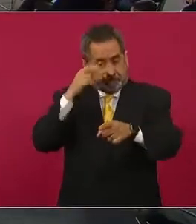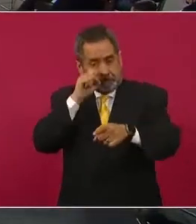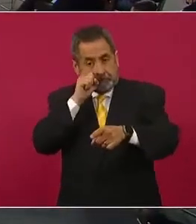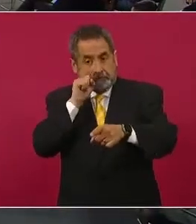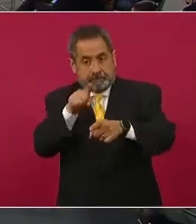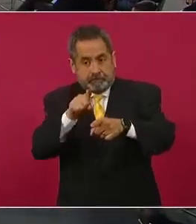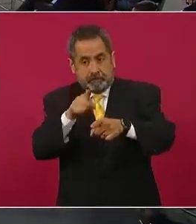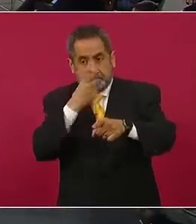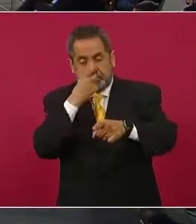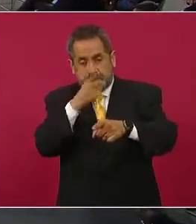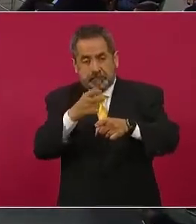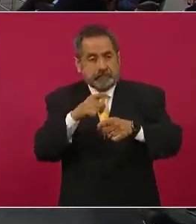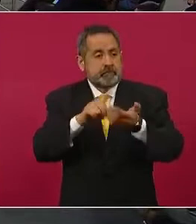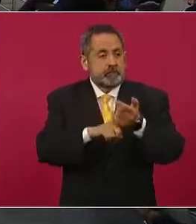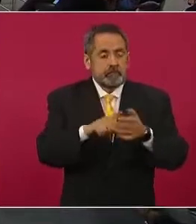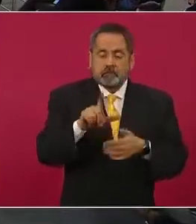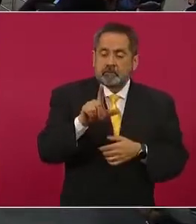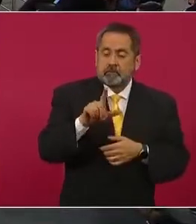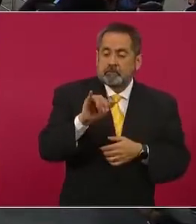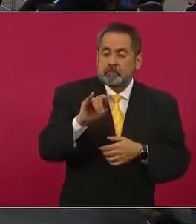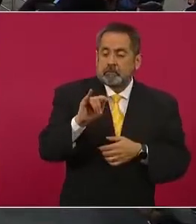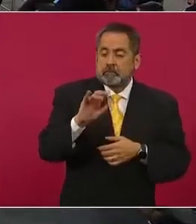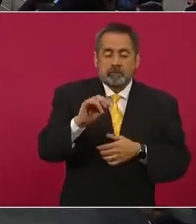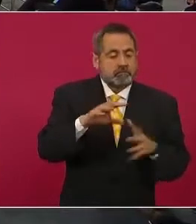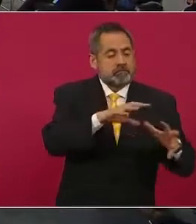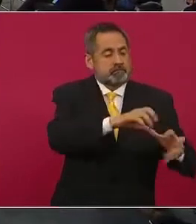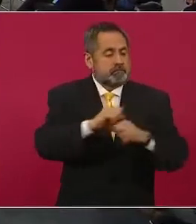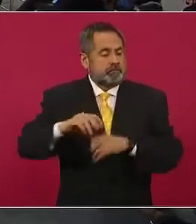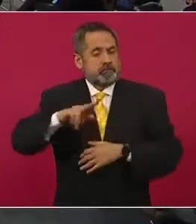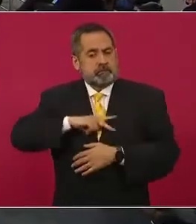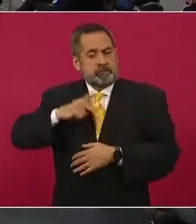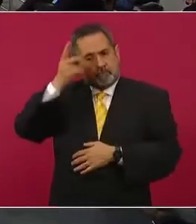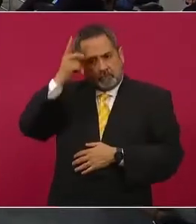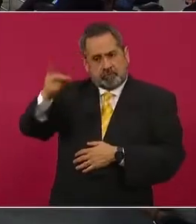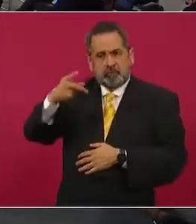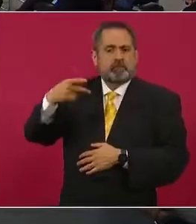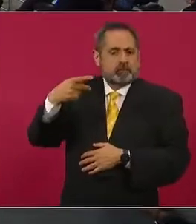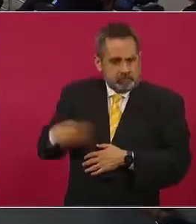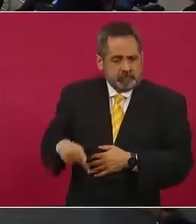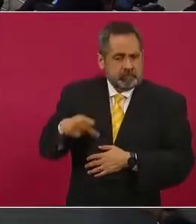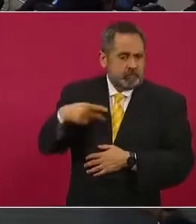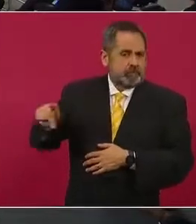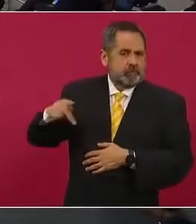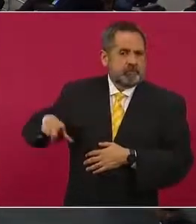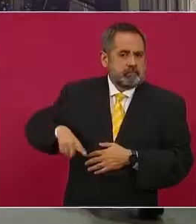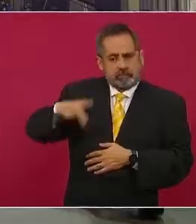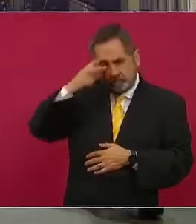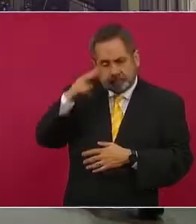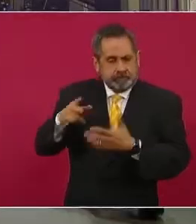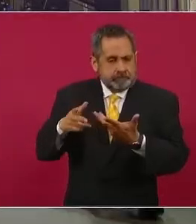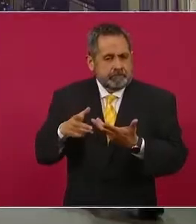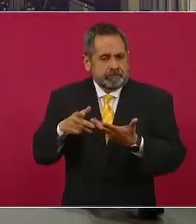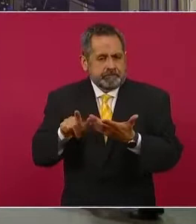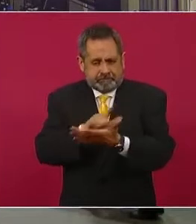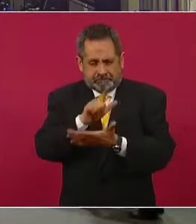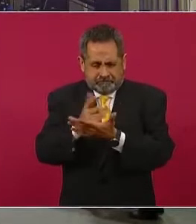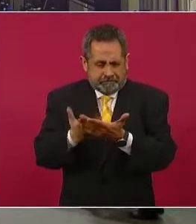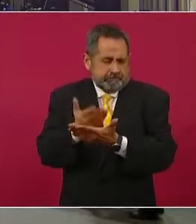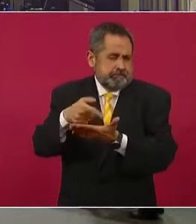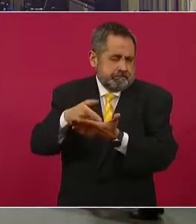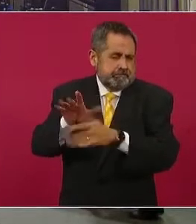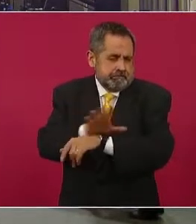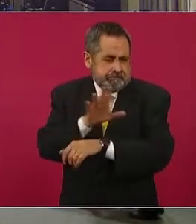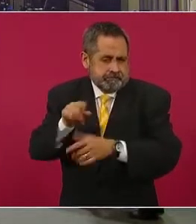nacionalizar el litio por medio de la reforma eléctrica. Aprovechando su presencia aquí,